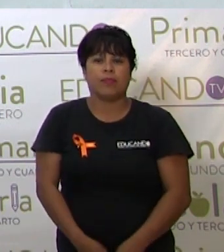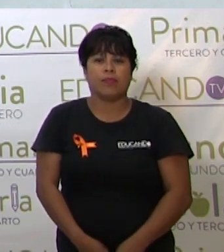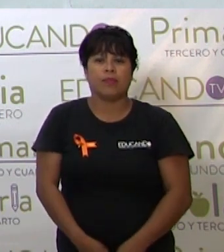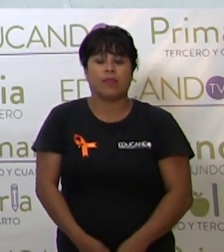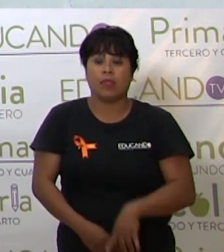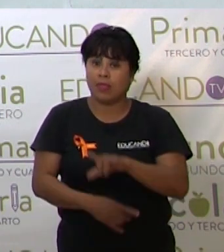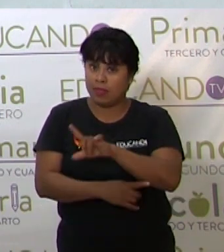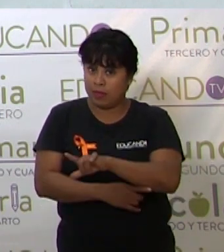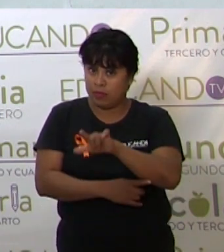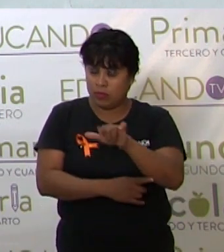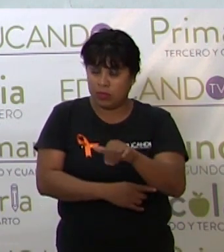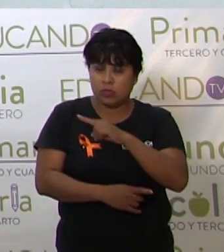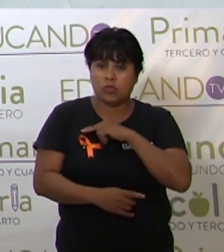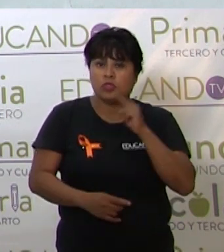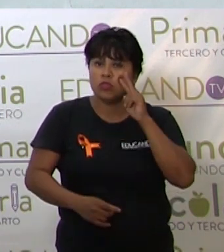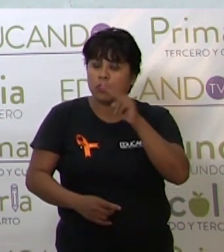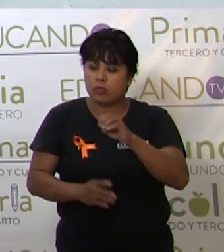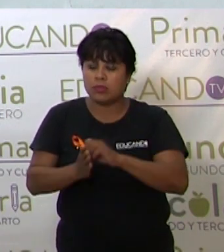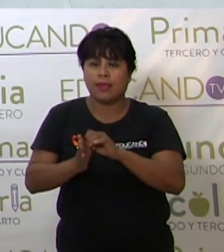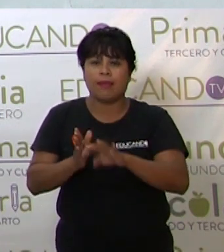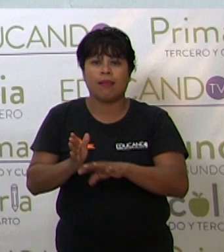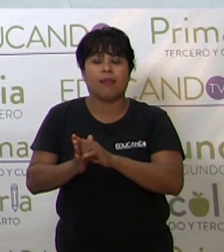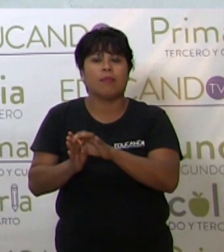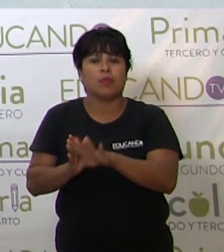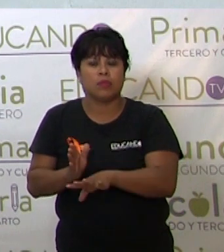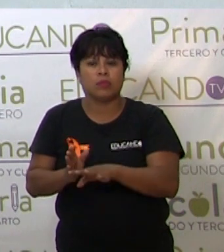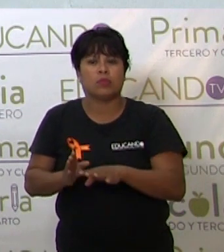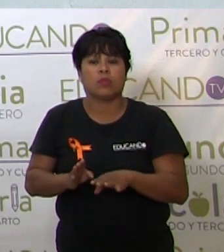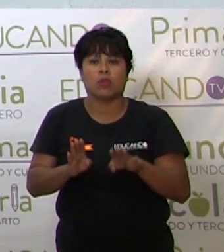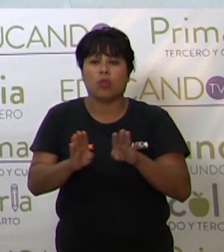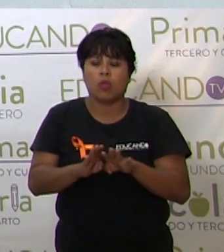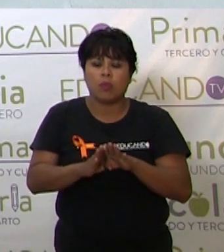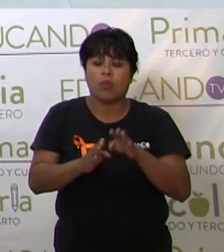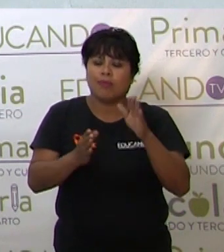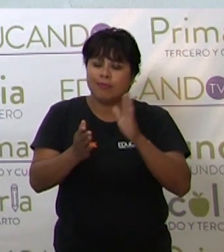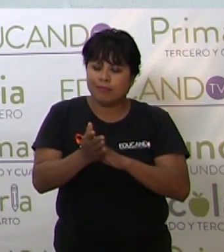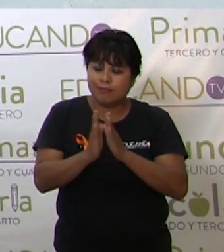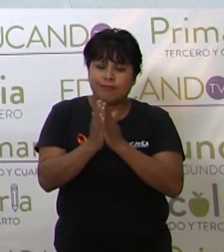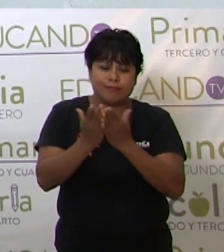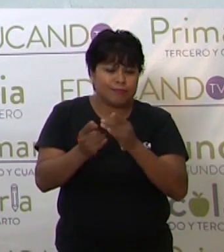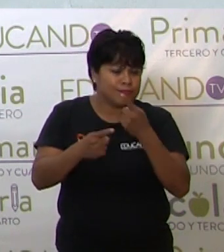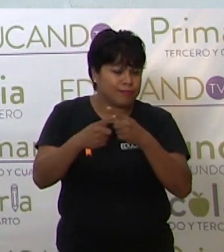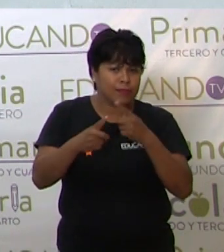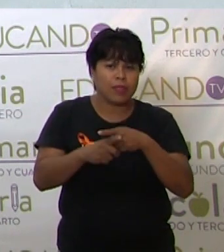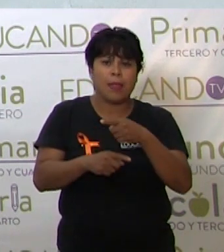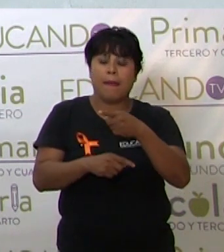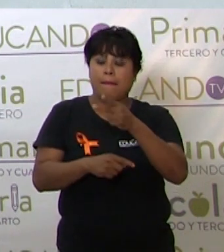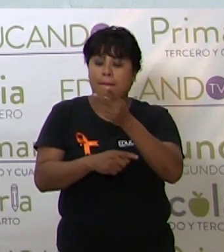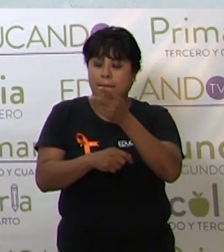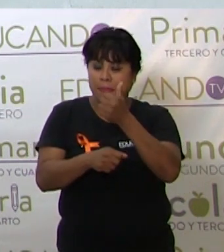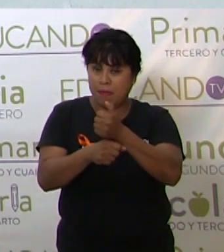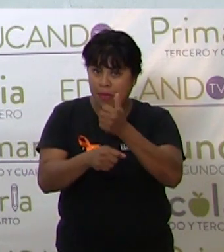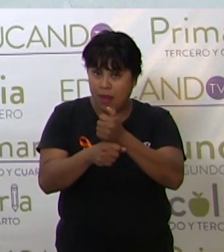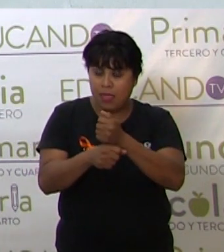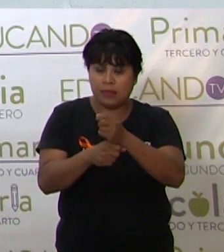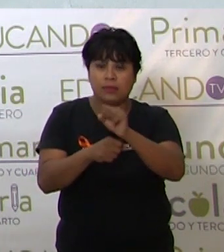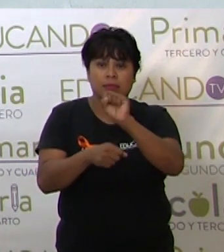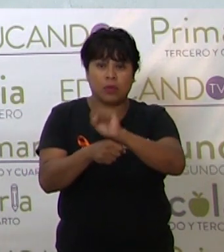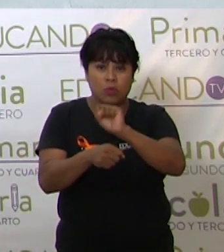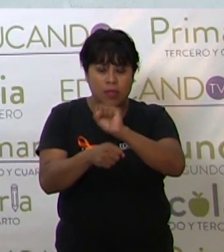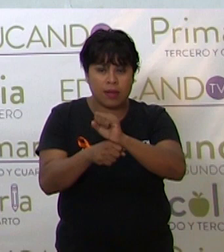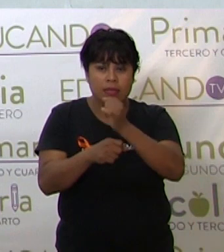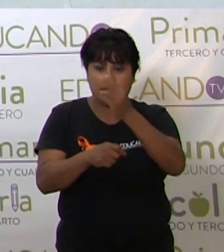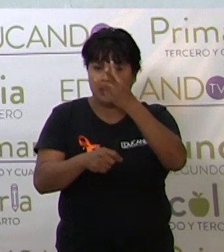Después, vimos ejemplos de fuentes documentales primarias, secundarias y